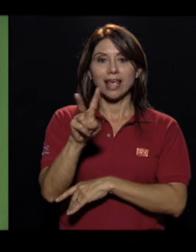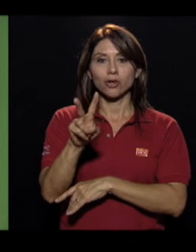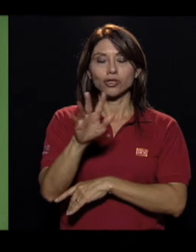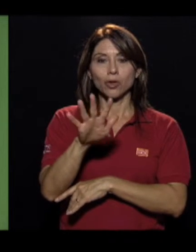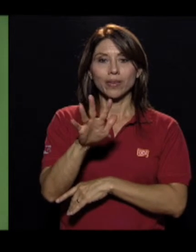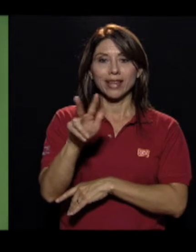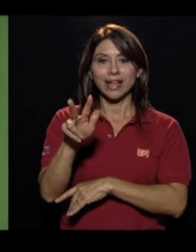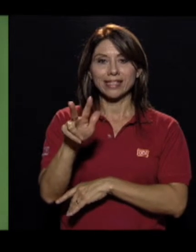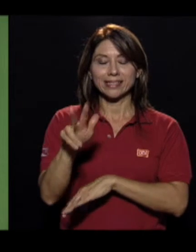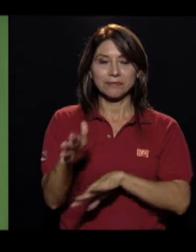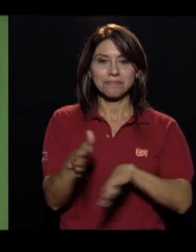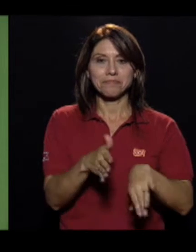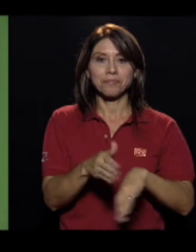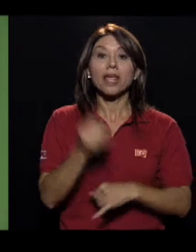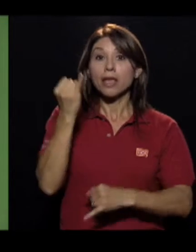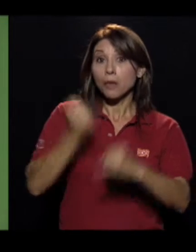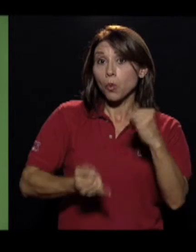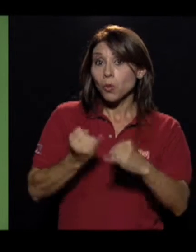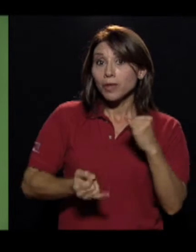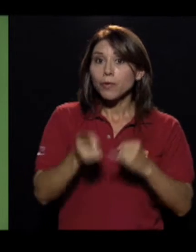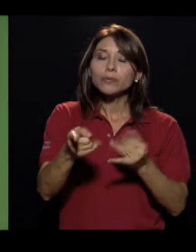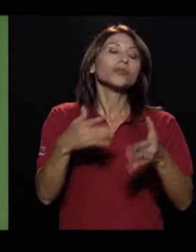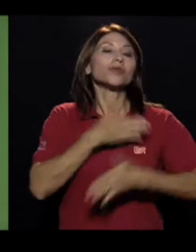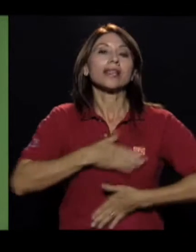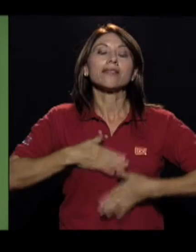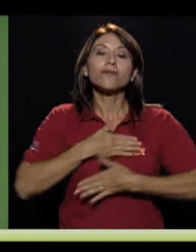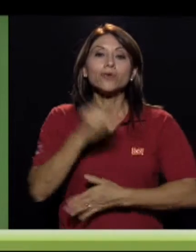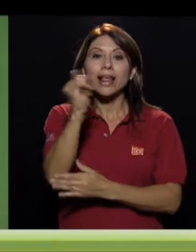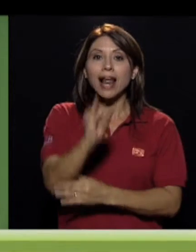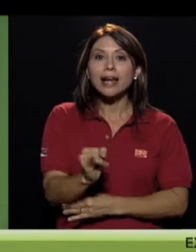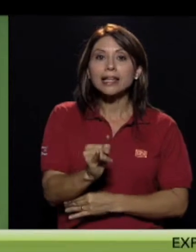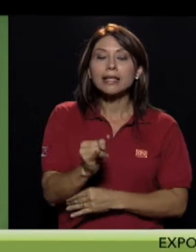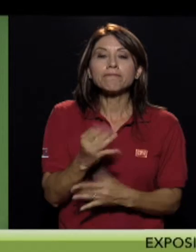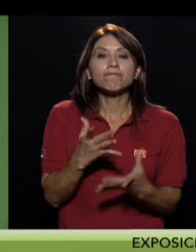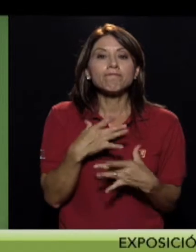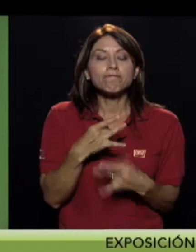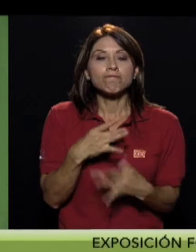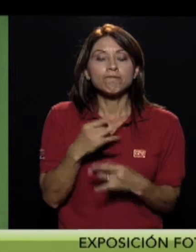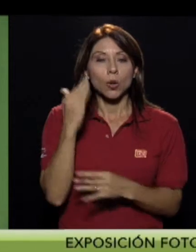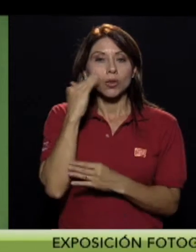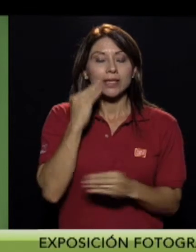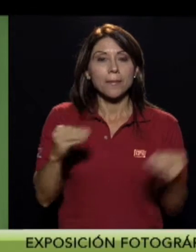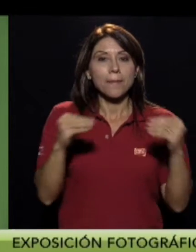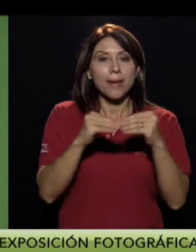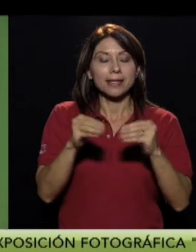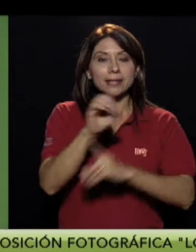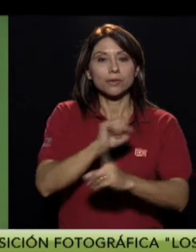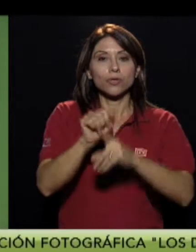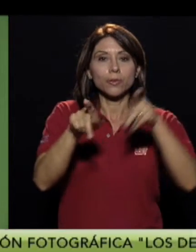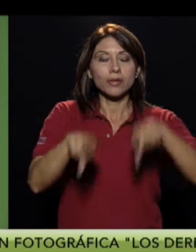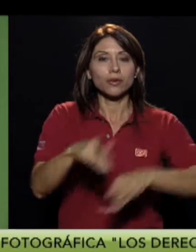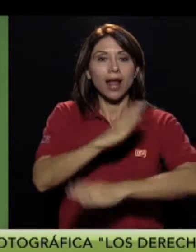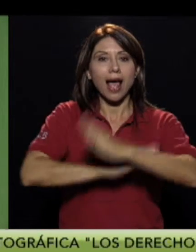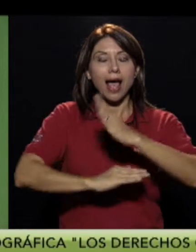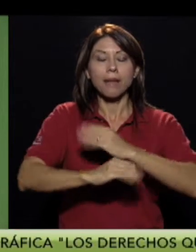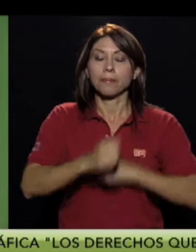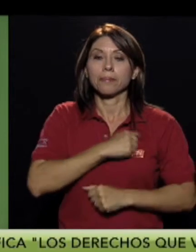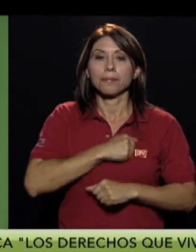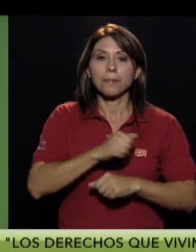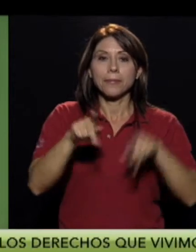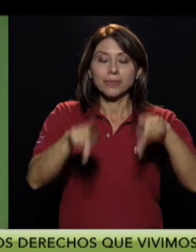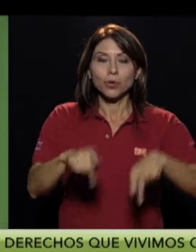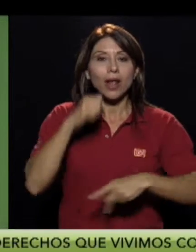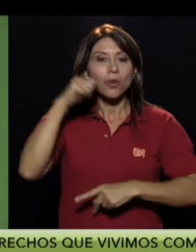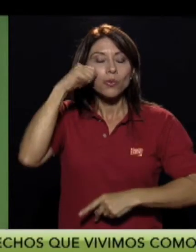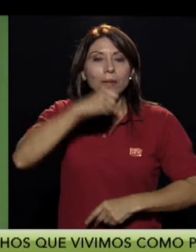25-62-6253. Y por último, si usted disfruta del arte y le interesa conocer más sobre la situación que vive la